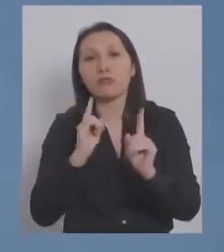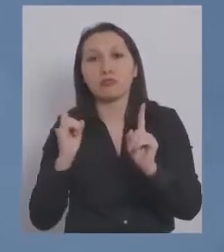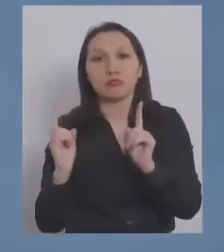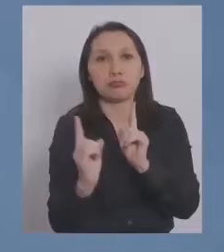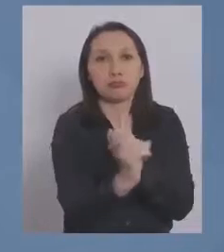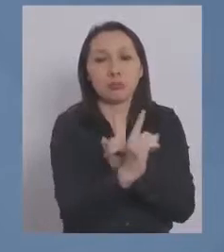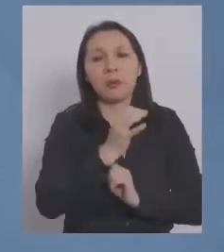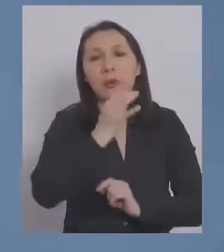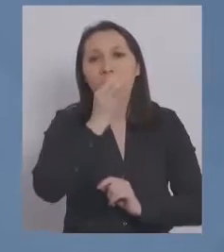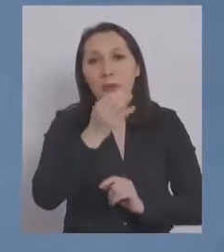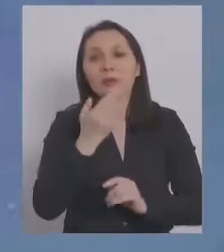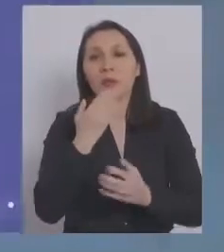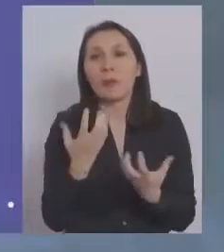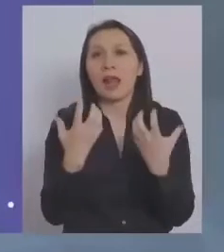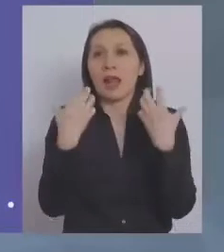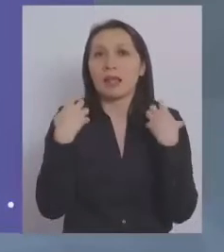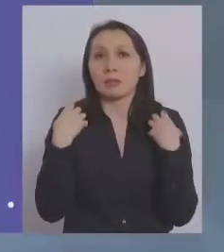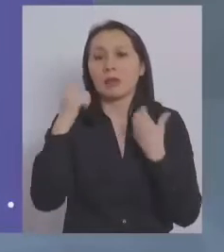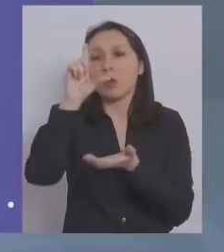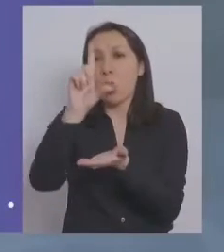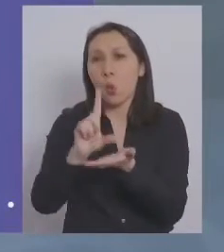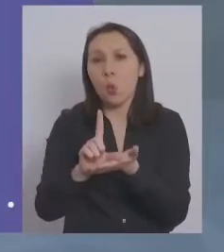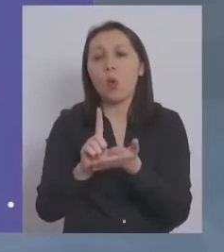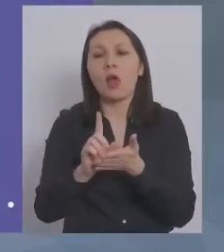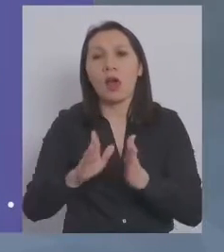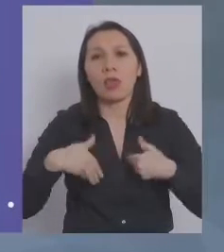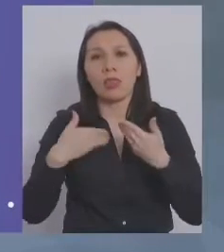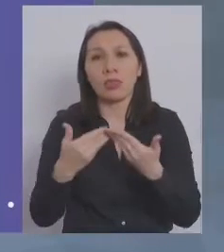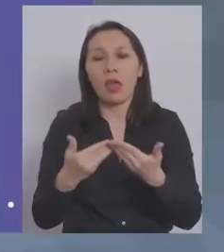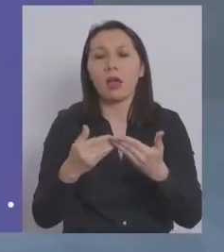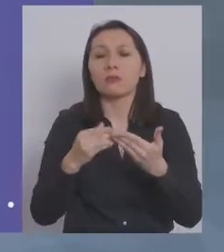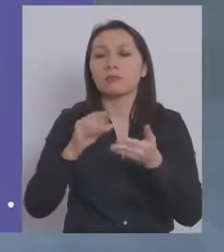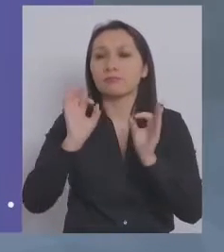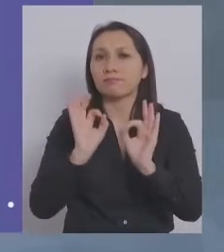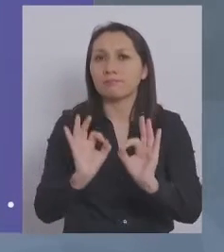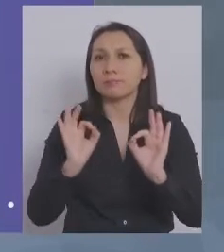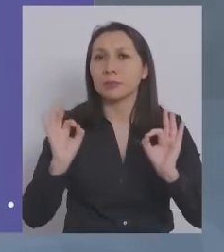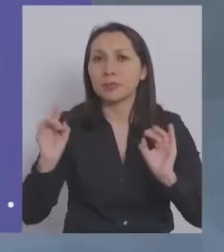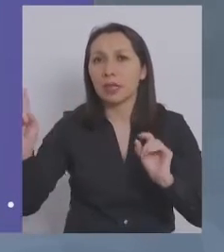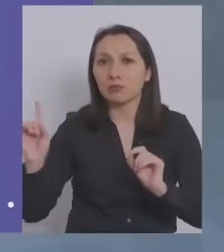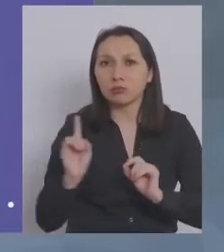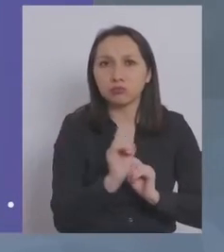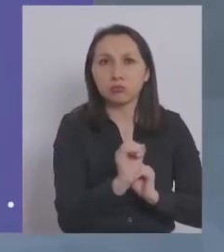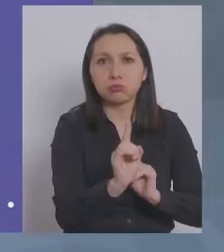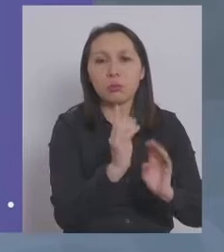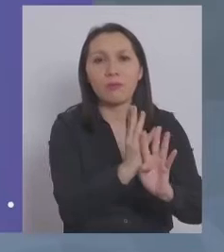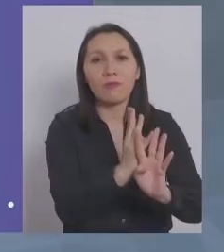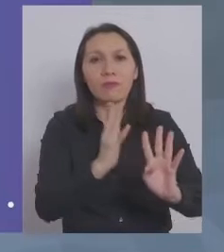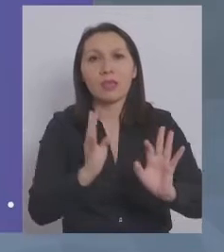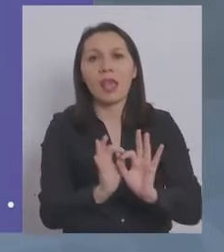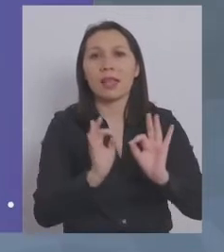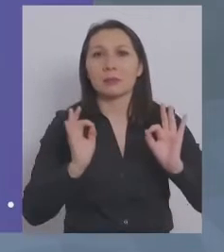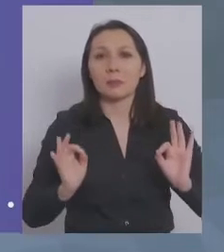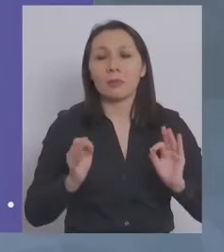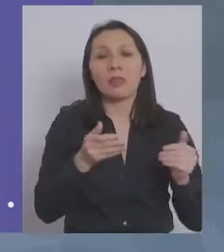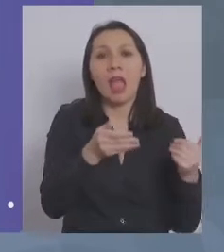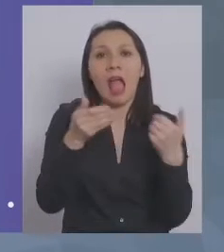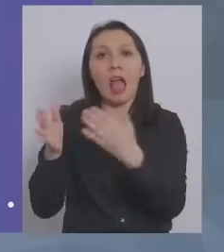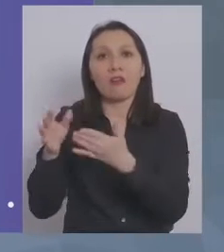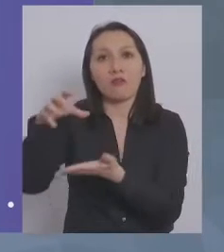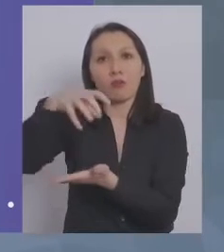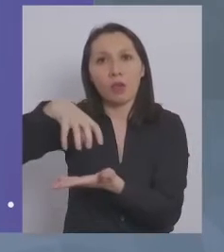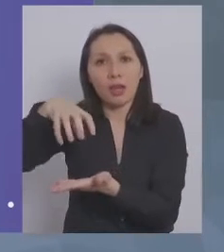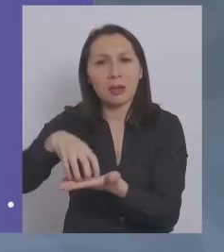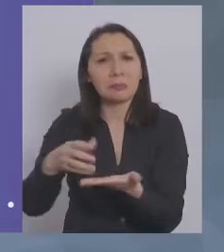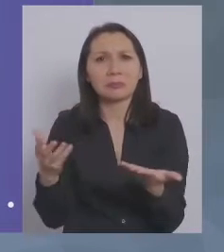instrucción a los delegados de cada local de generar un espacio especial, una fila especial afuera del local